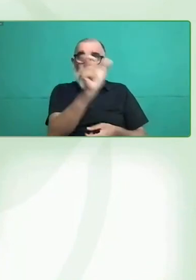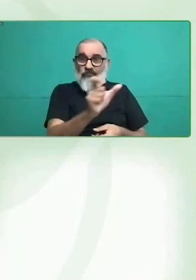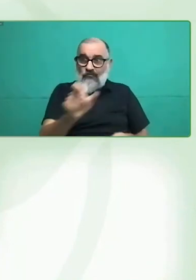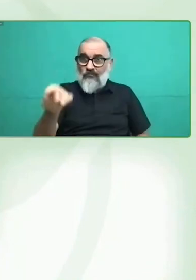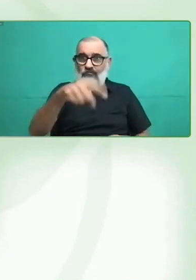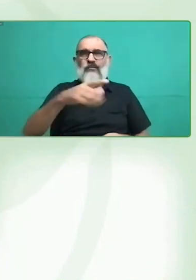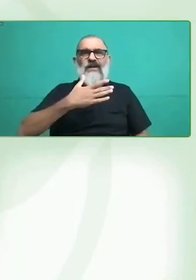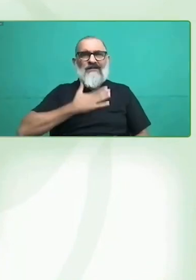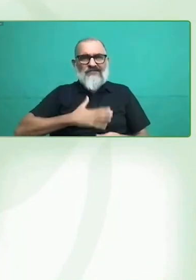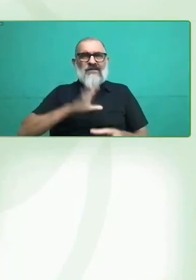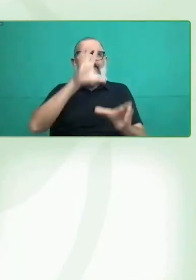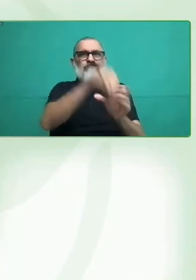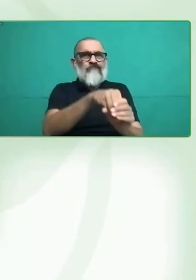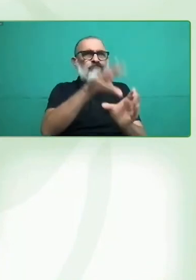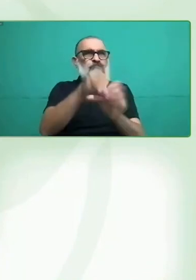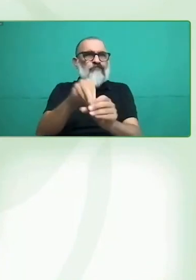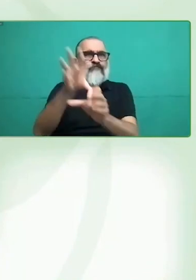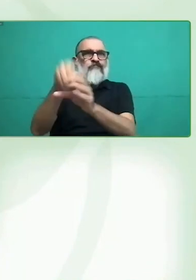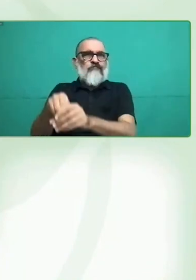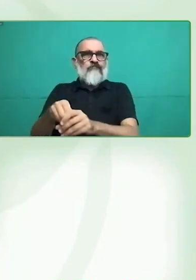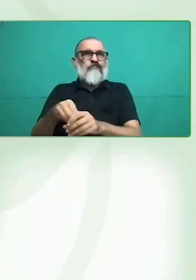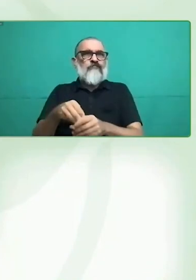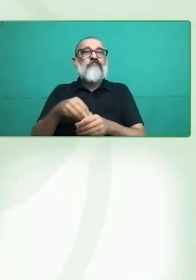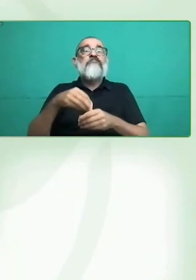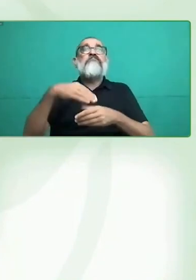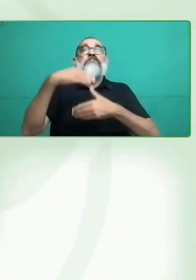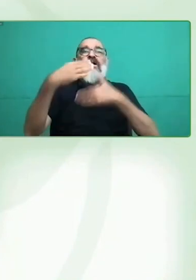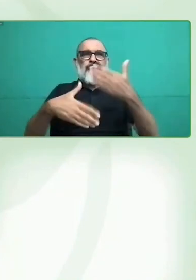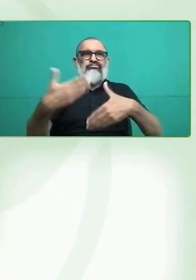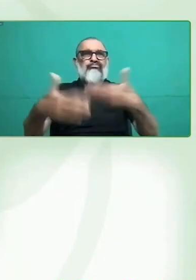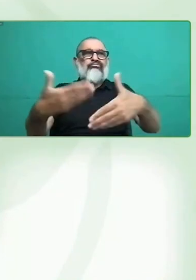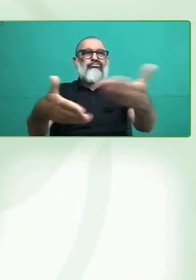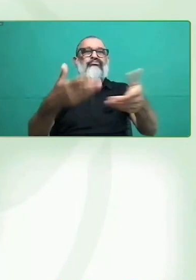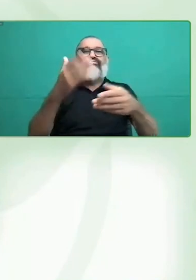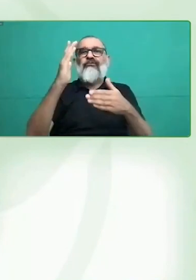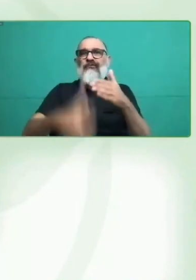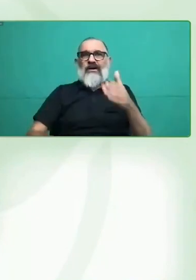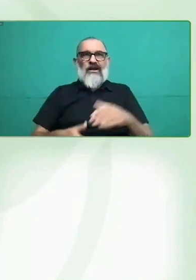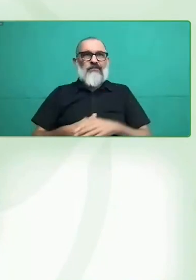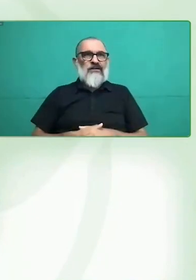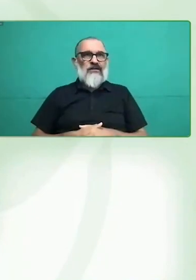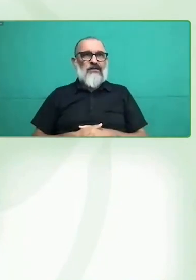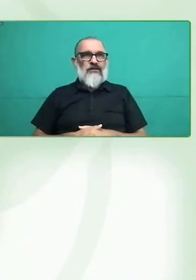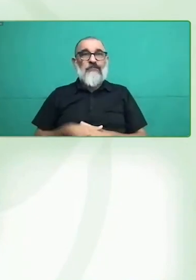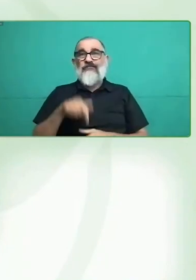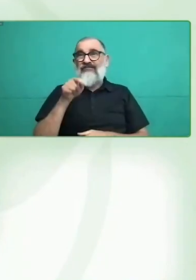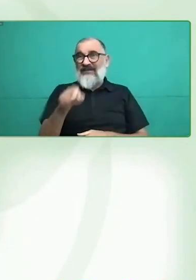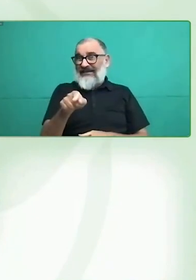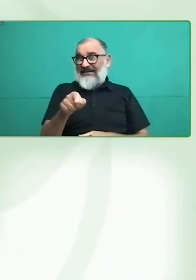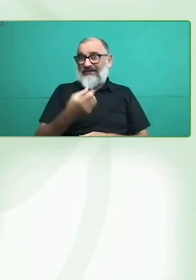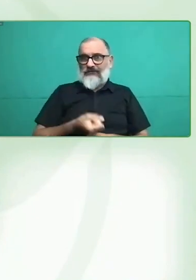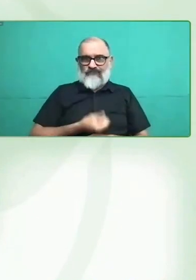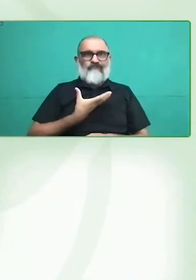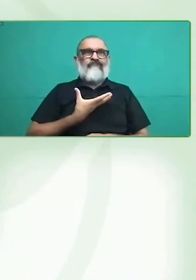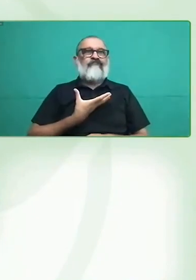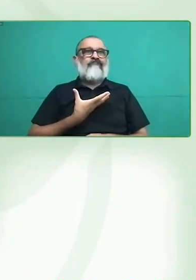Este es solamente un ejemplo, pero también hay diversos. Como, por ejemplo, cuando,